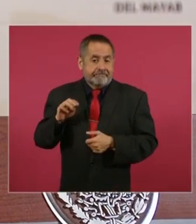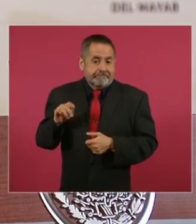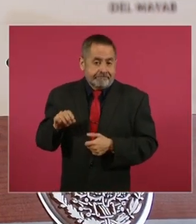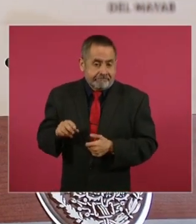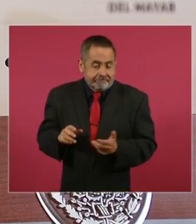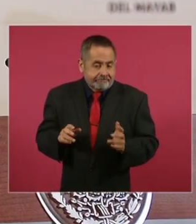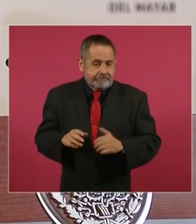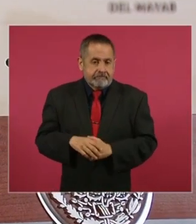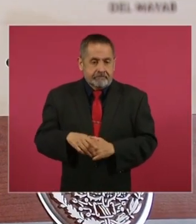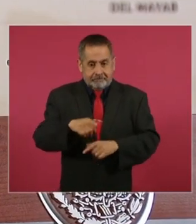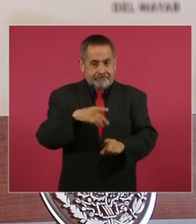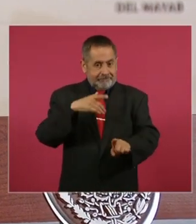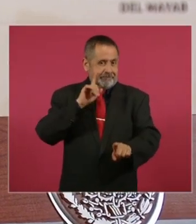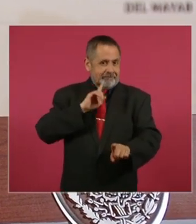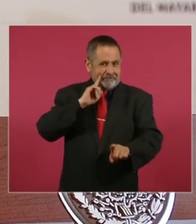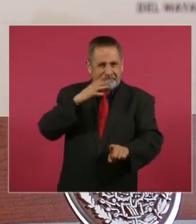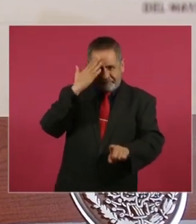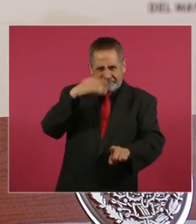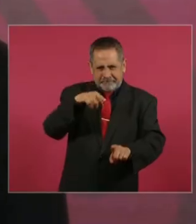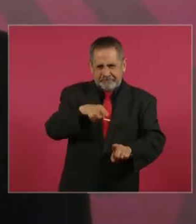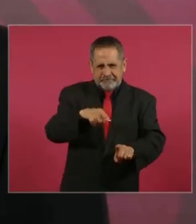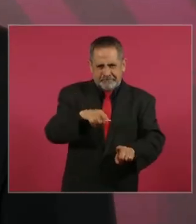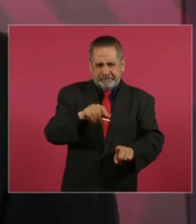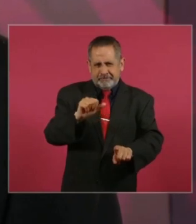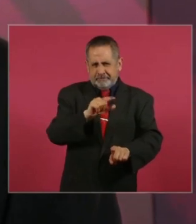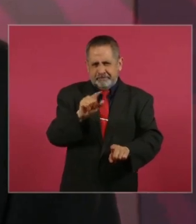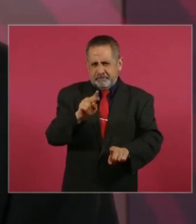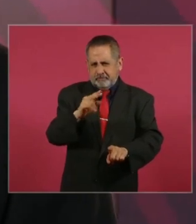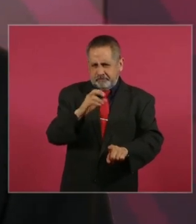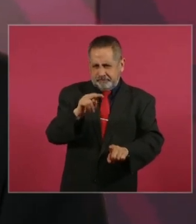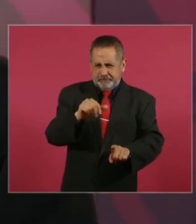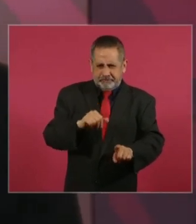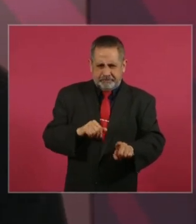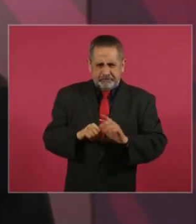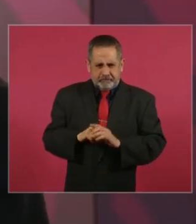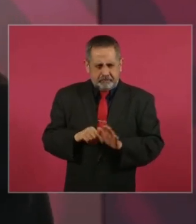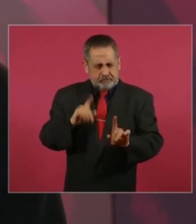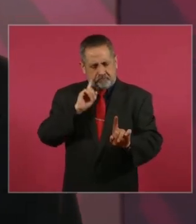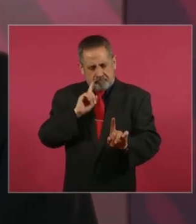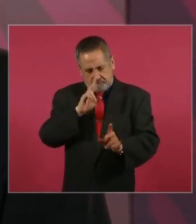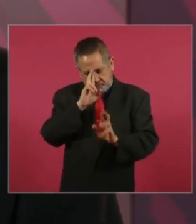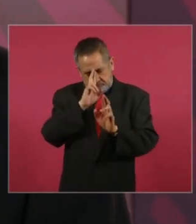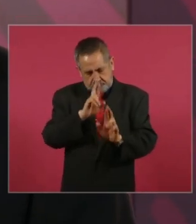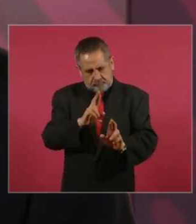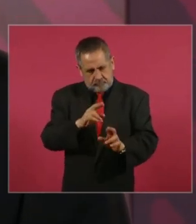Y la señora, la dama,